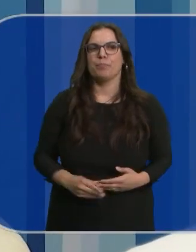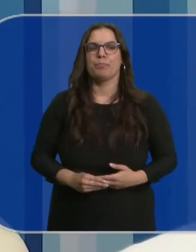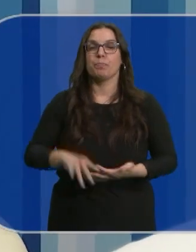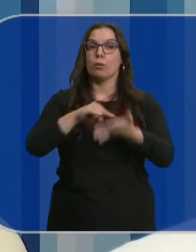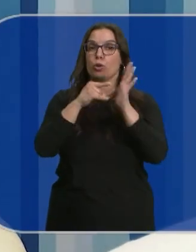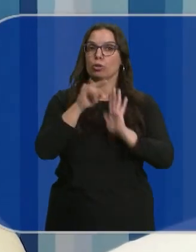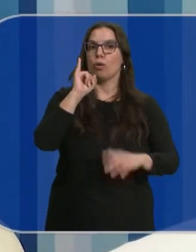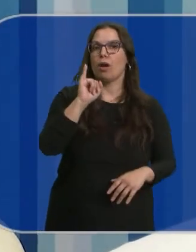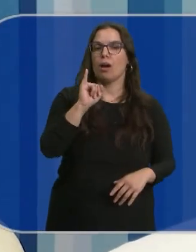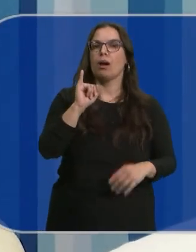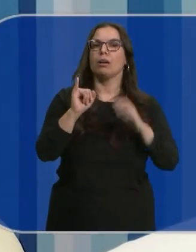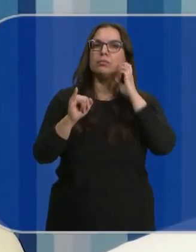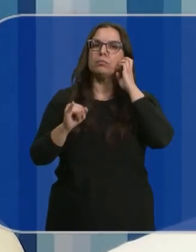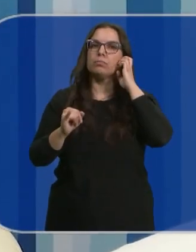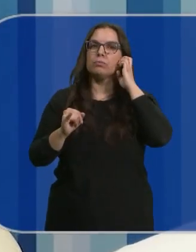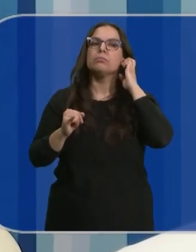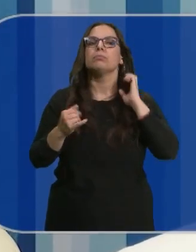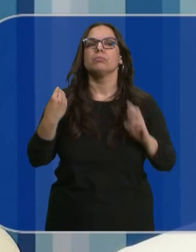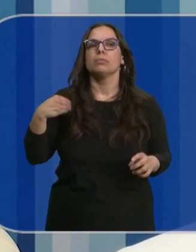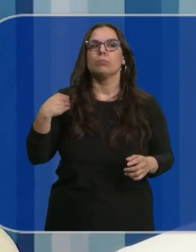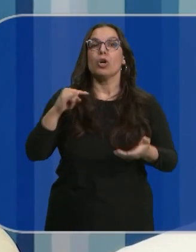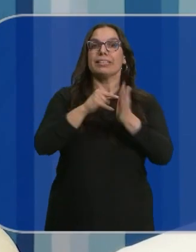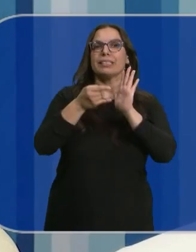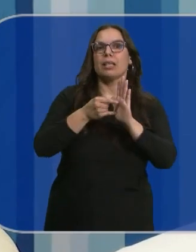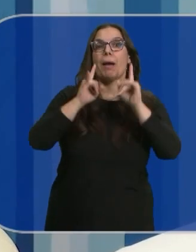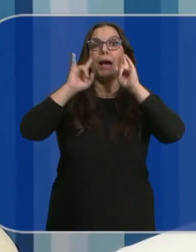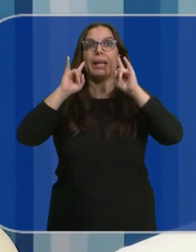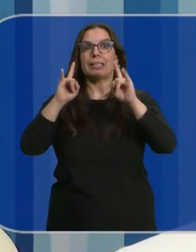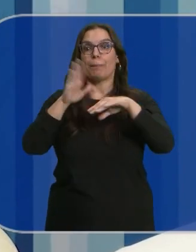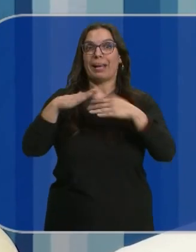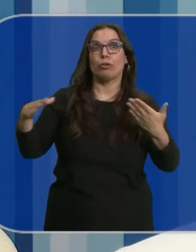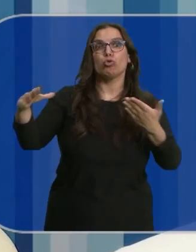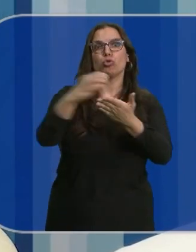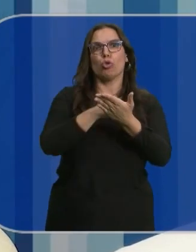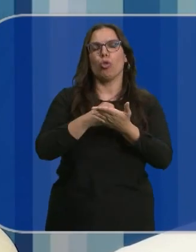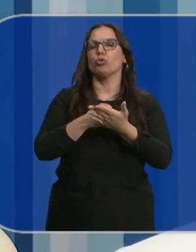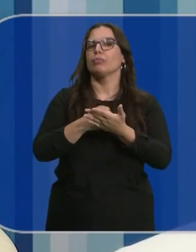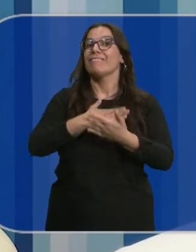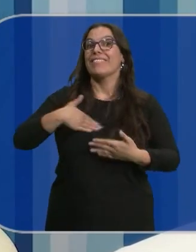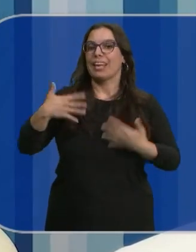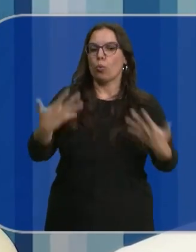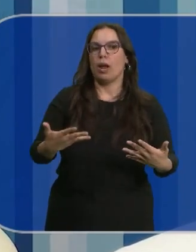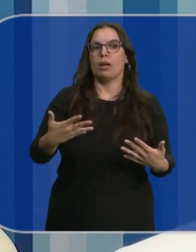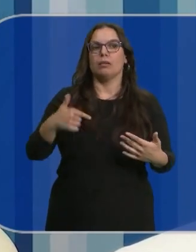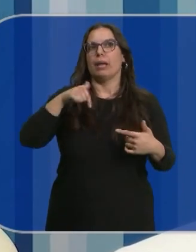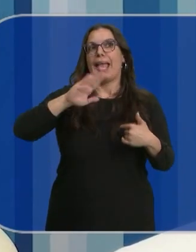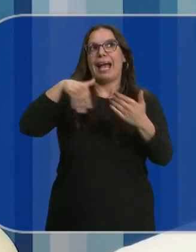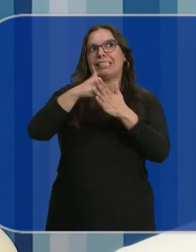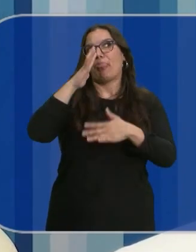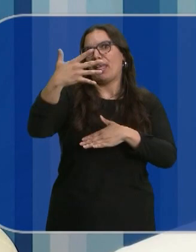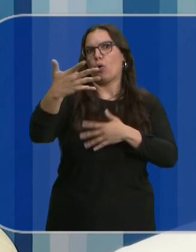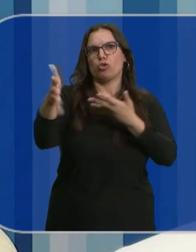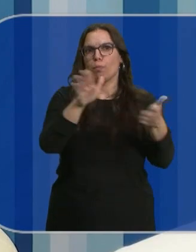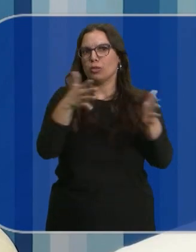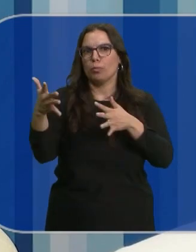Hay un proyecto que se llama Early Warning for All, el sistema de alerta temprana para todos y lo que pretende es eso, que de aquí a cinco